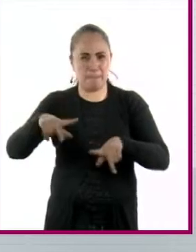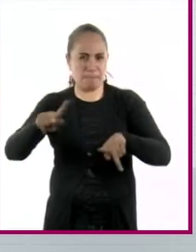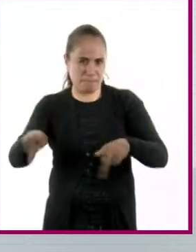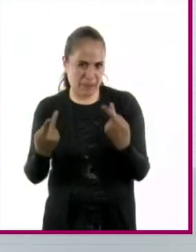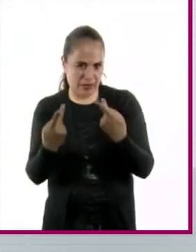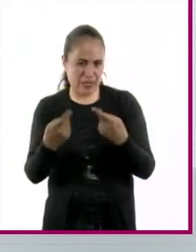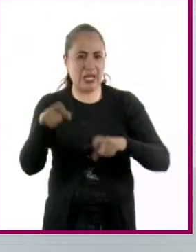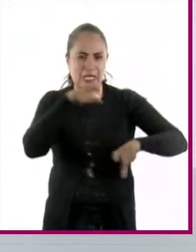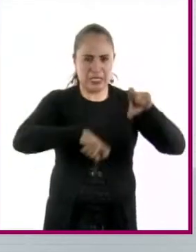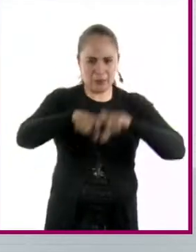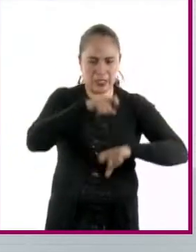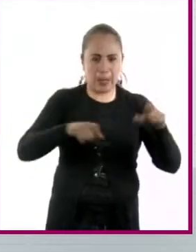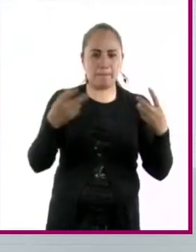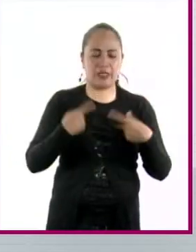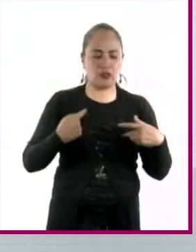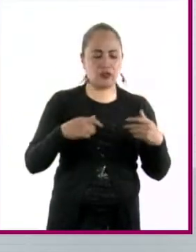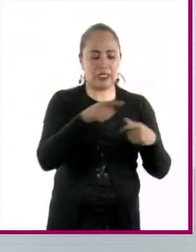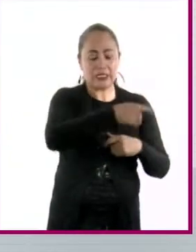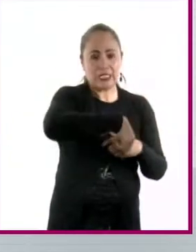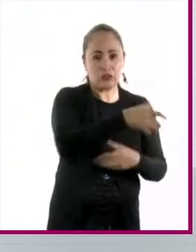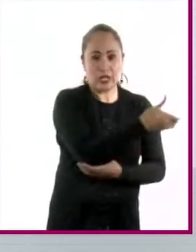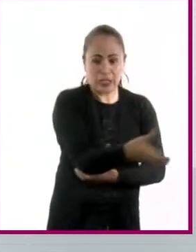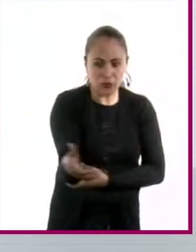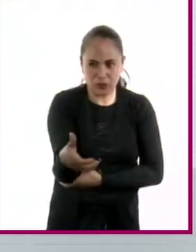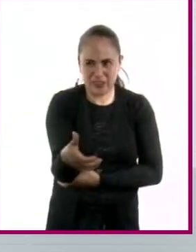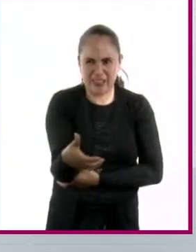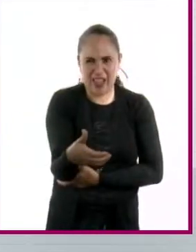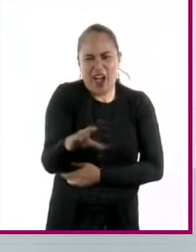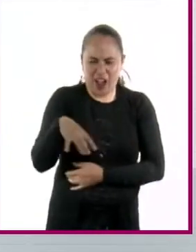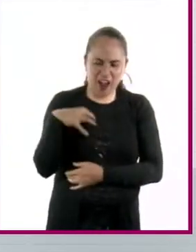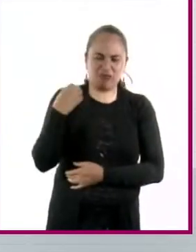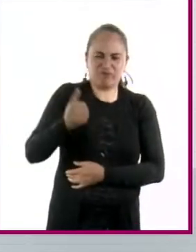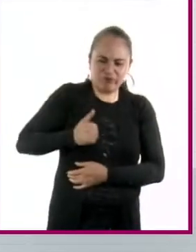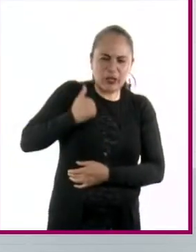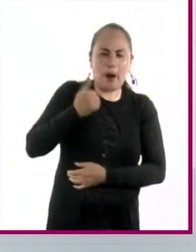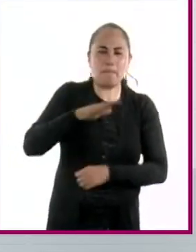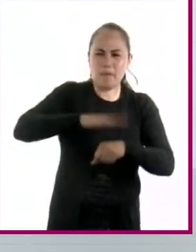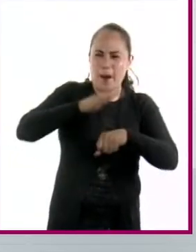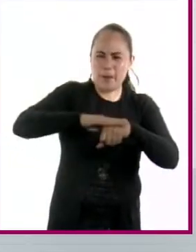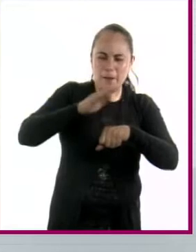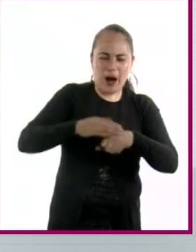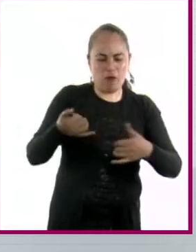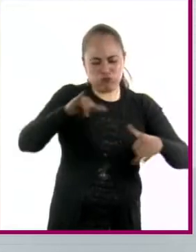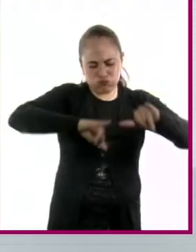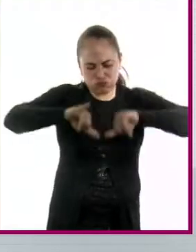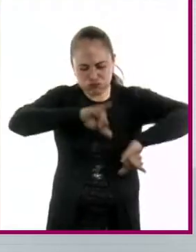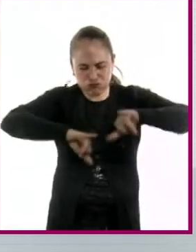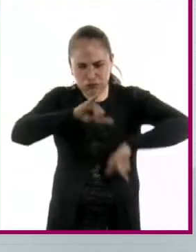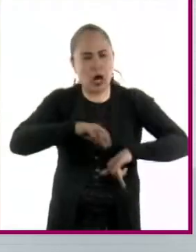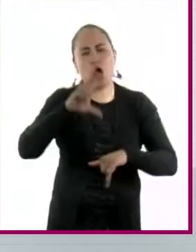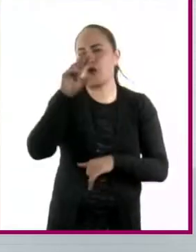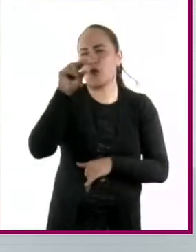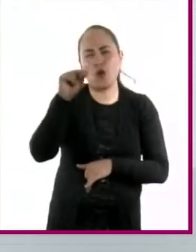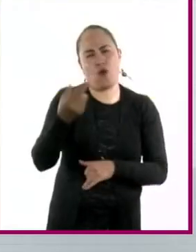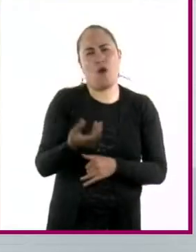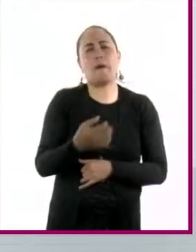y los agricultores piensan que más es mejor. Y eso no es cierto. Hay que poner microdosis de